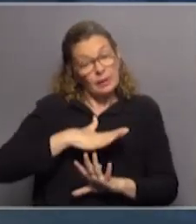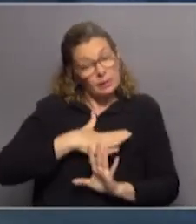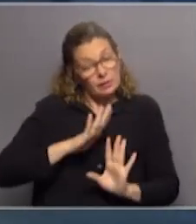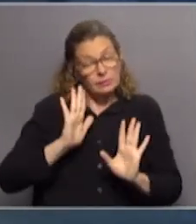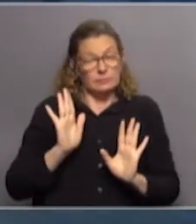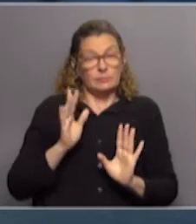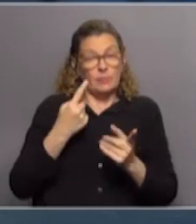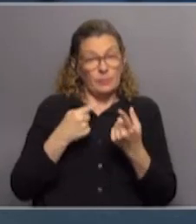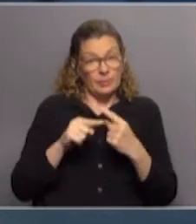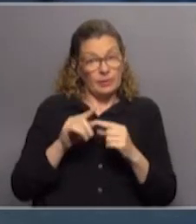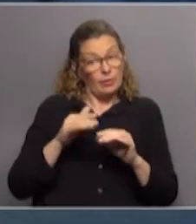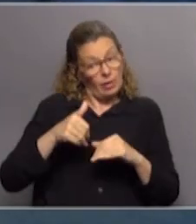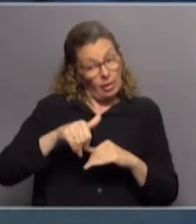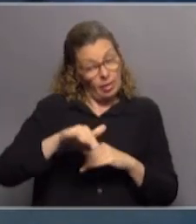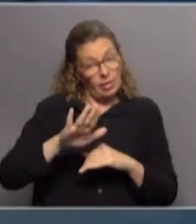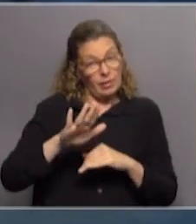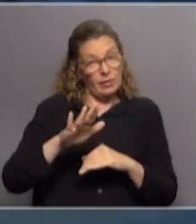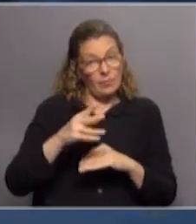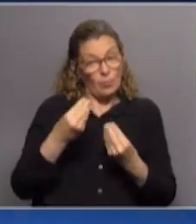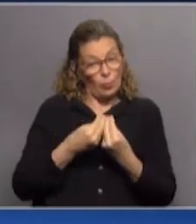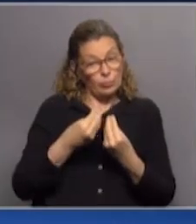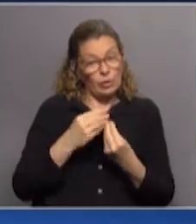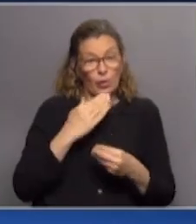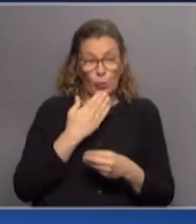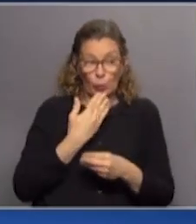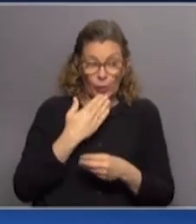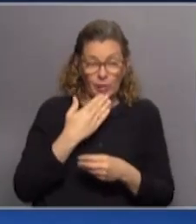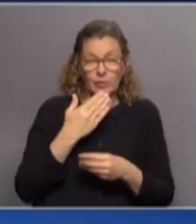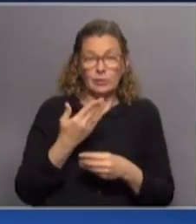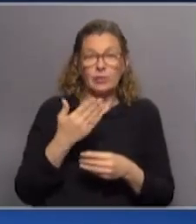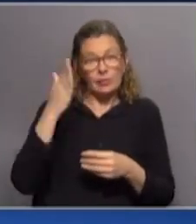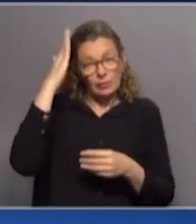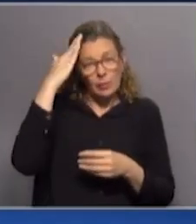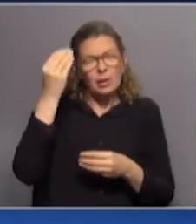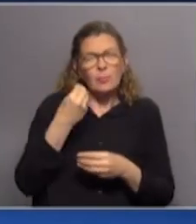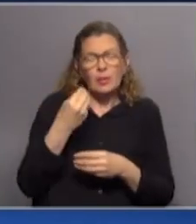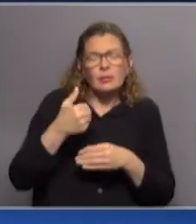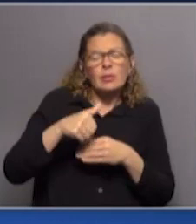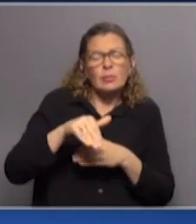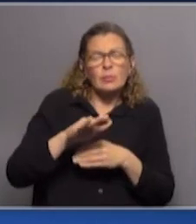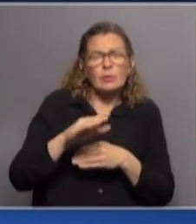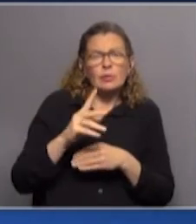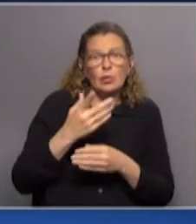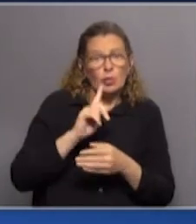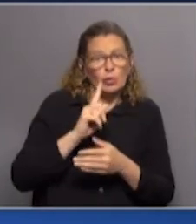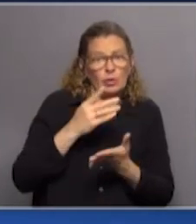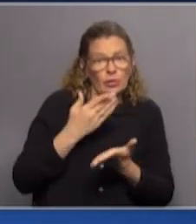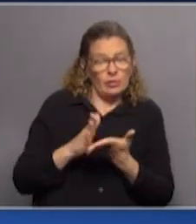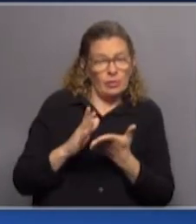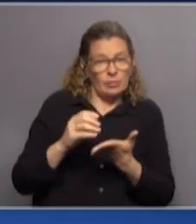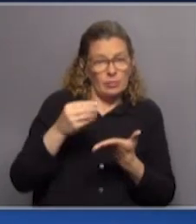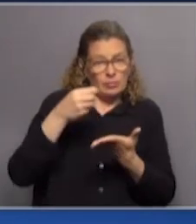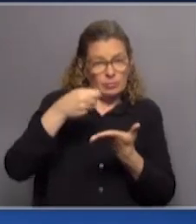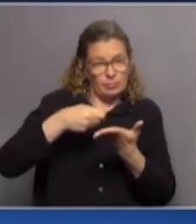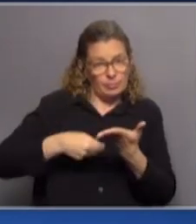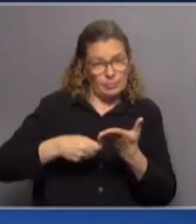pero quedan grandes interrogantes, saber qué es lo que va a pasar, y no quedó descartado la liquidación